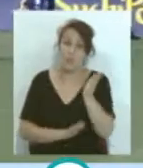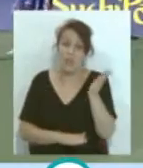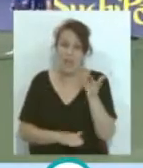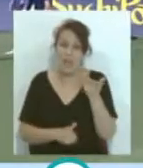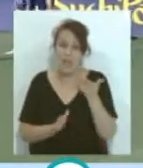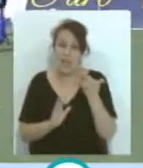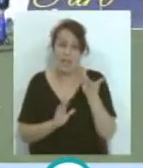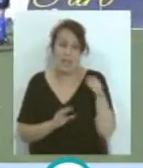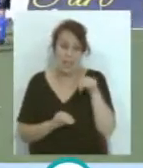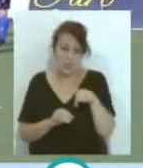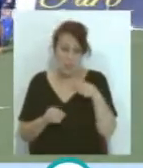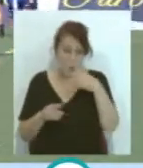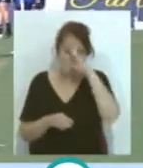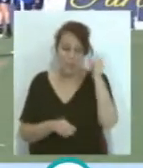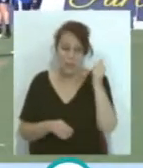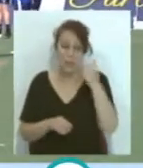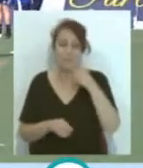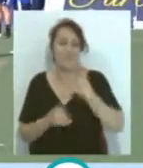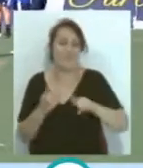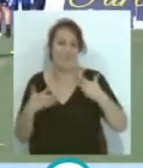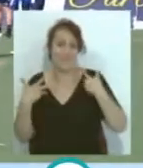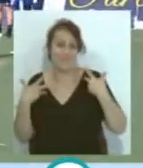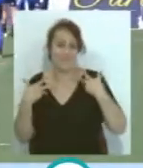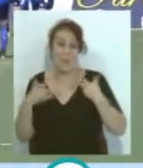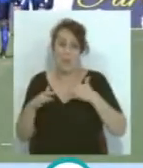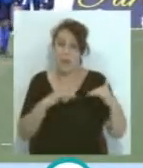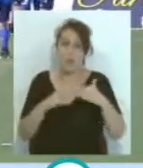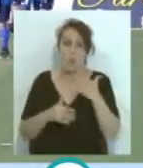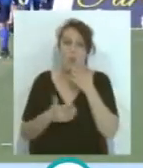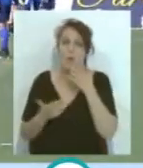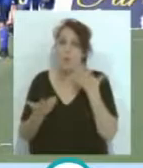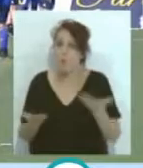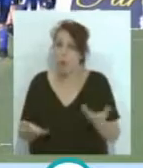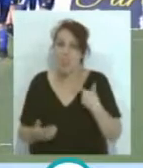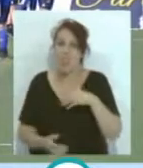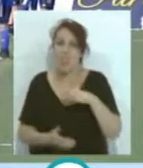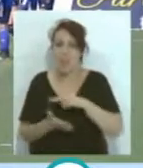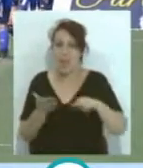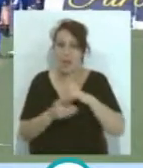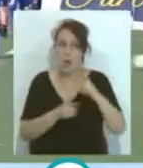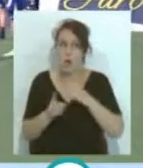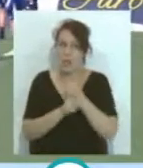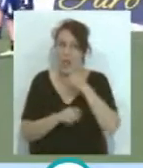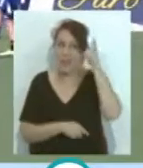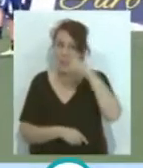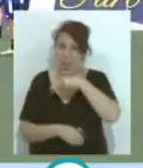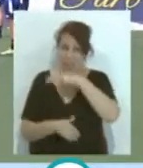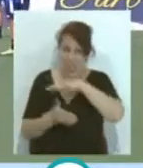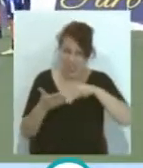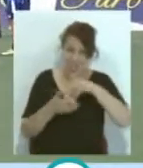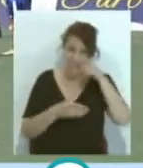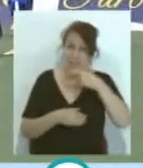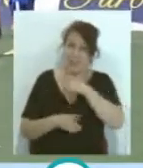estas pautas vamos a sufrir mucho... ...y toma referencia a ciertos partidos... ...hablamos por ejemplo del partido frente al Celta... ...hay en Balaís donde el equipo quizá...